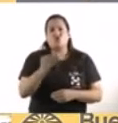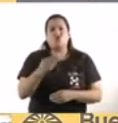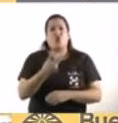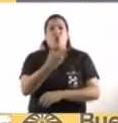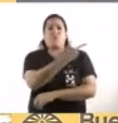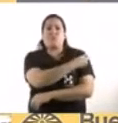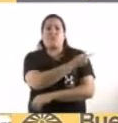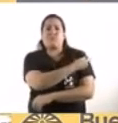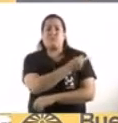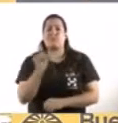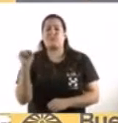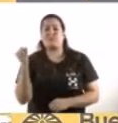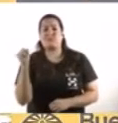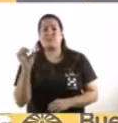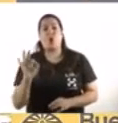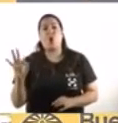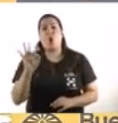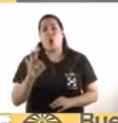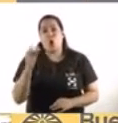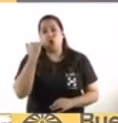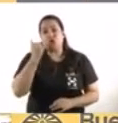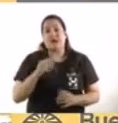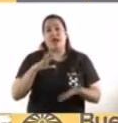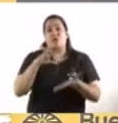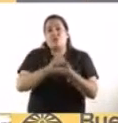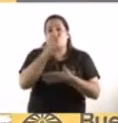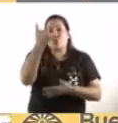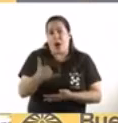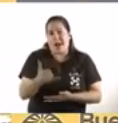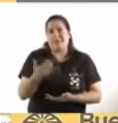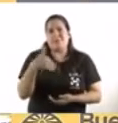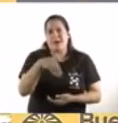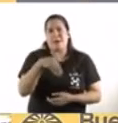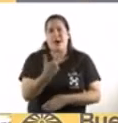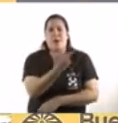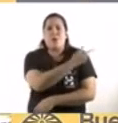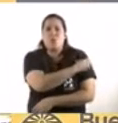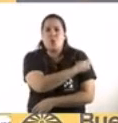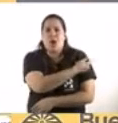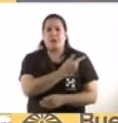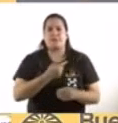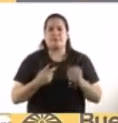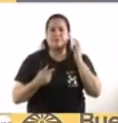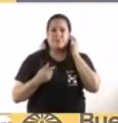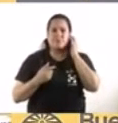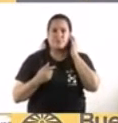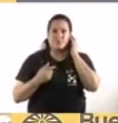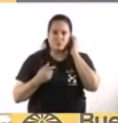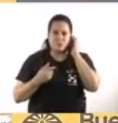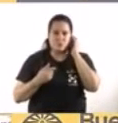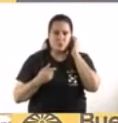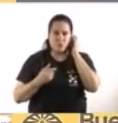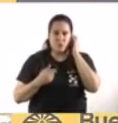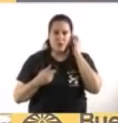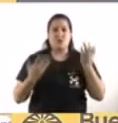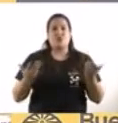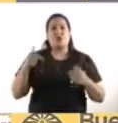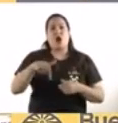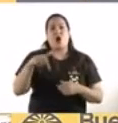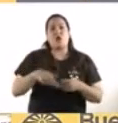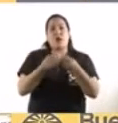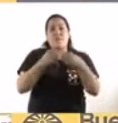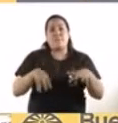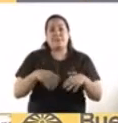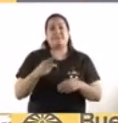Por eso hoy estamos en condiciones de dar un paso más y vamos a empezar con la inscripción de los más de 200.000 adultos